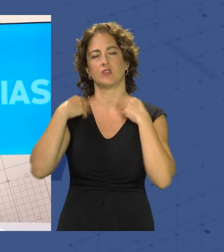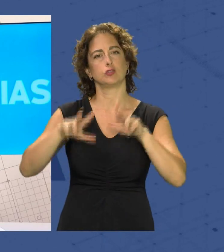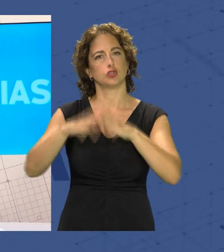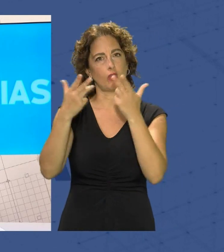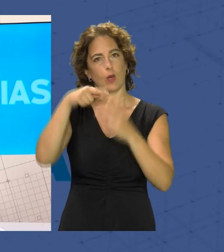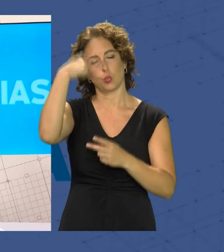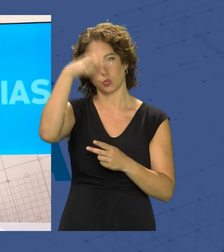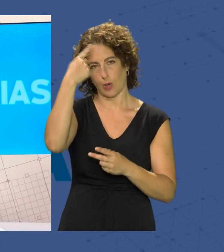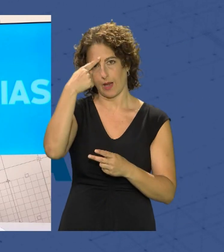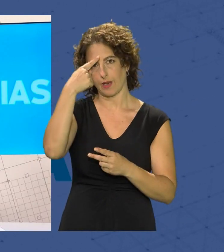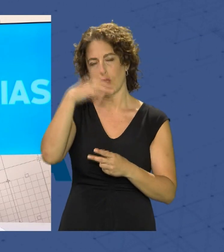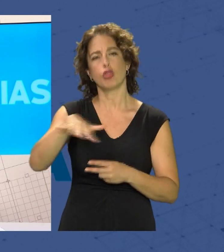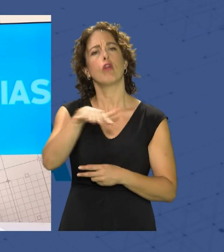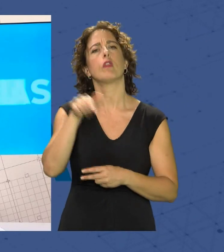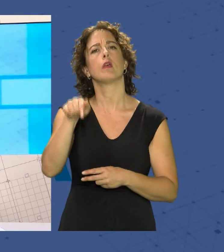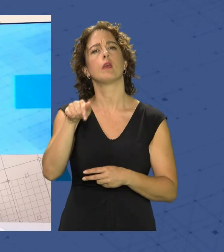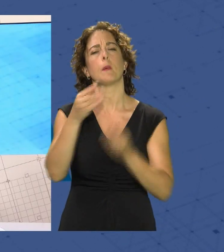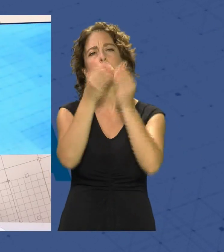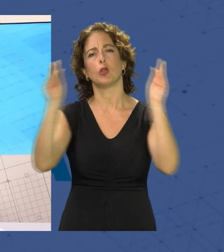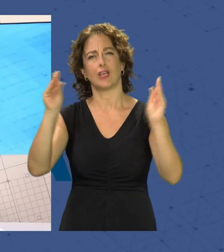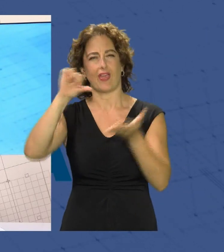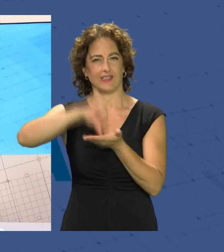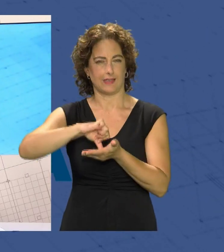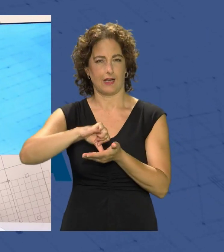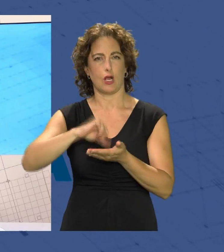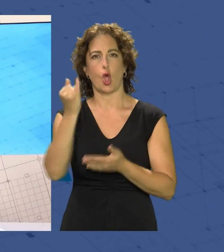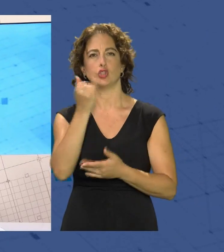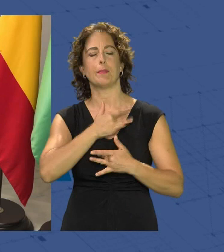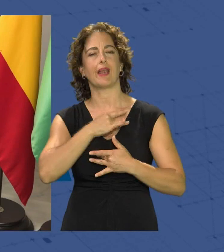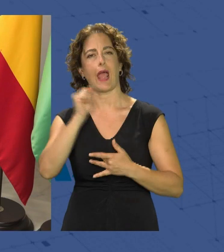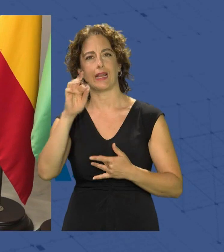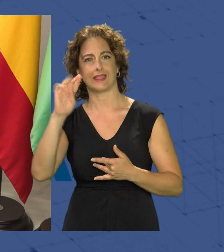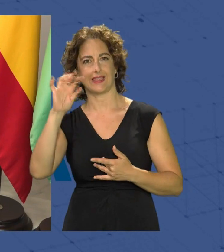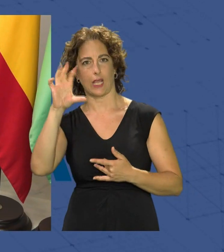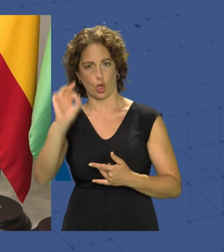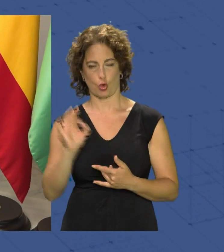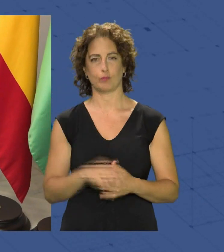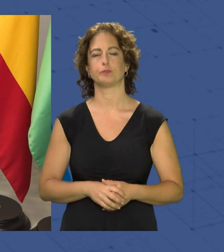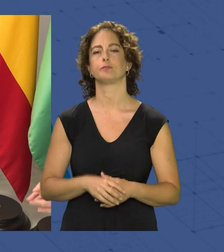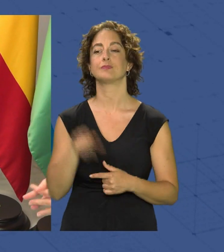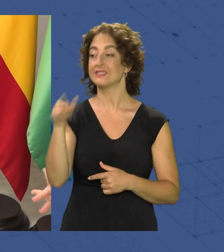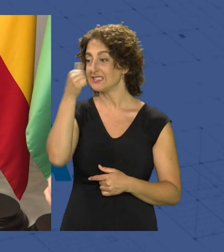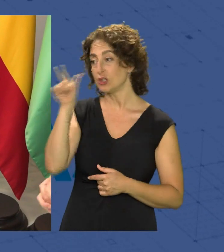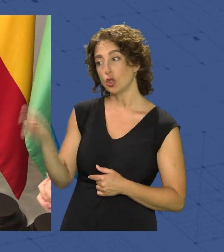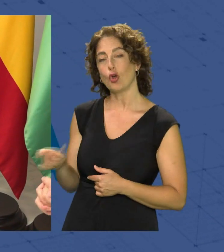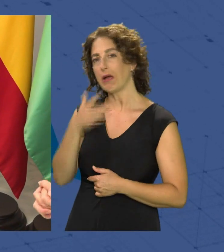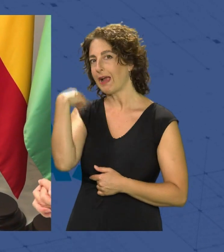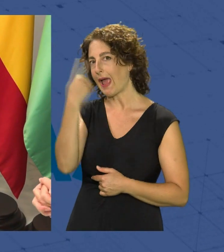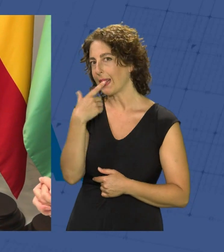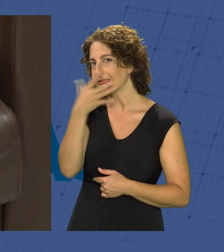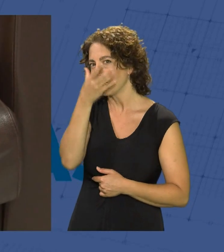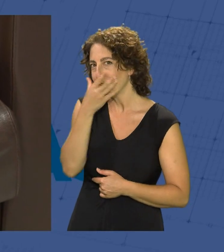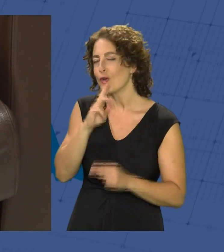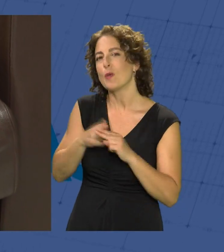cultural que tuvieron lugar en la biblioteca central José María Artero Este chico con cara de tímido es